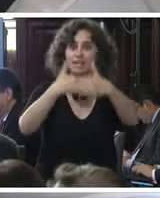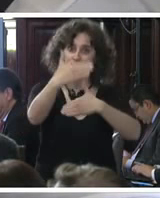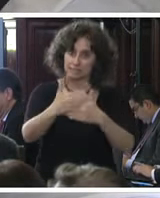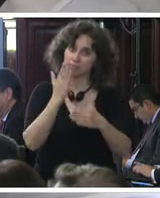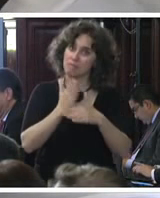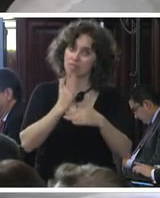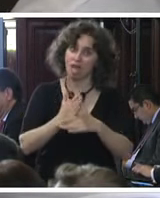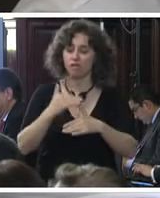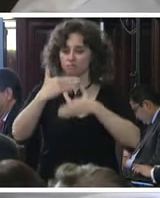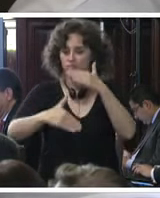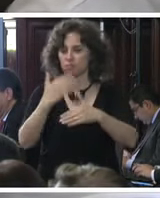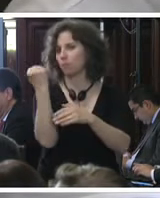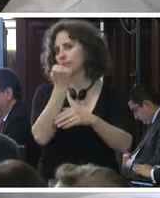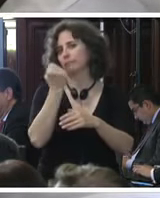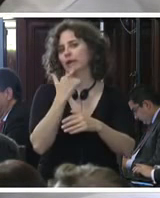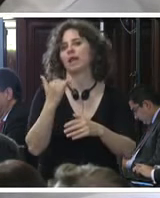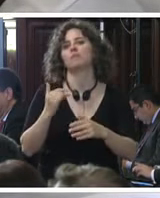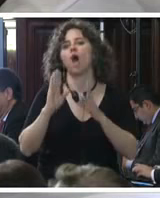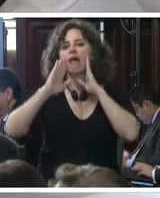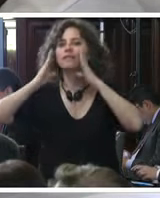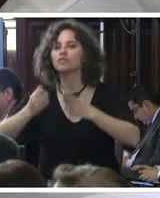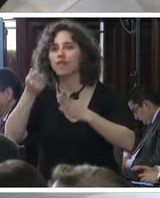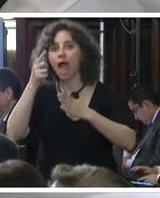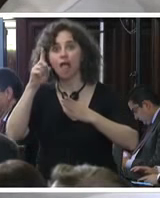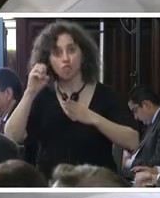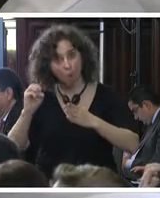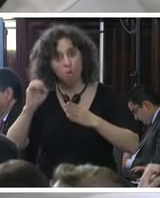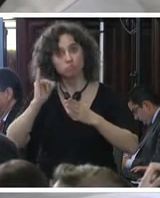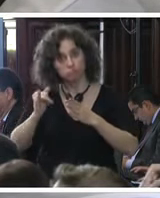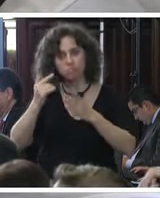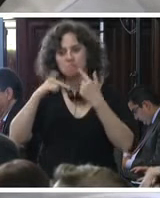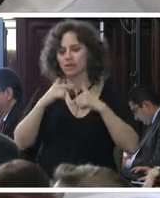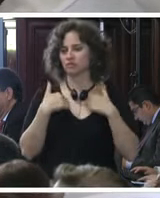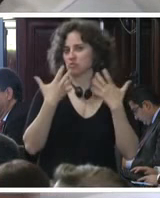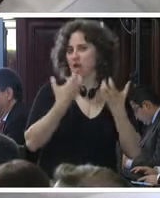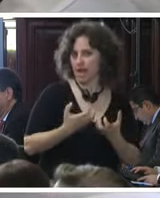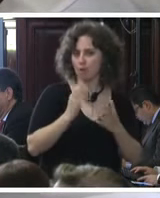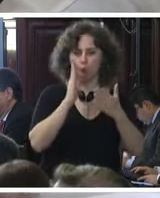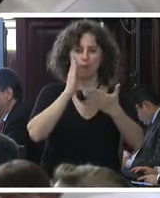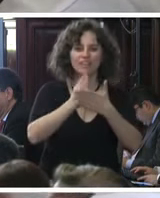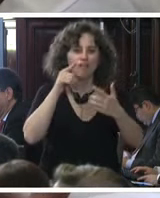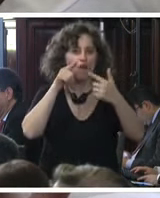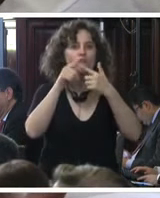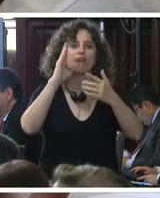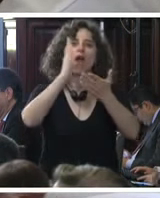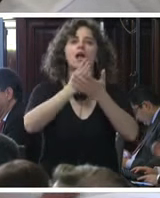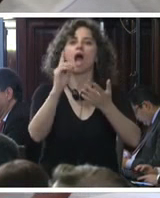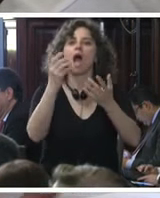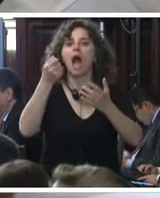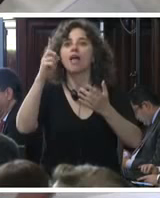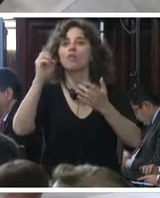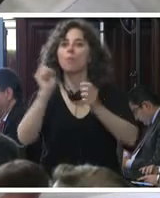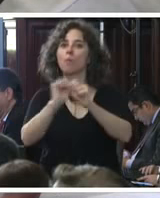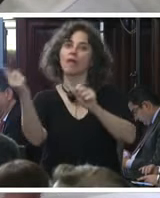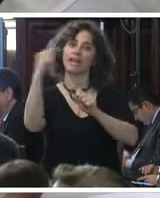importantes por ejemplo en la atención de Aldo si nosotros queremos que el objetivo final que es que Aldo pueda regresar a su casa